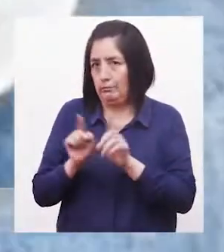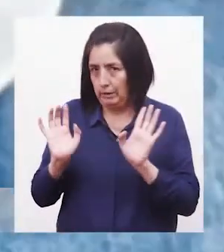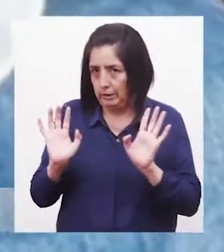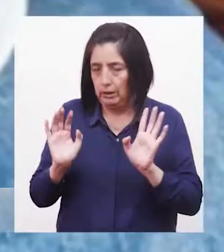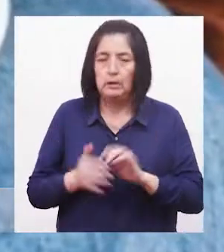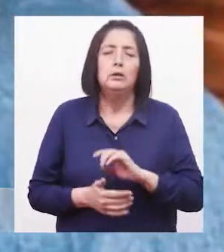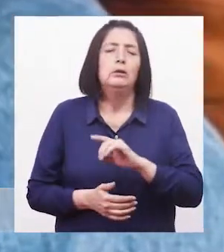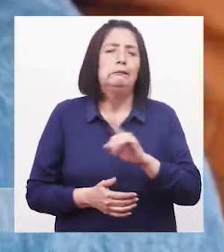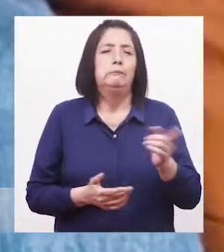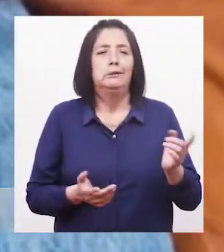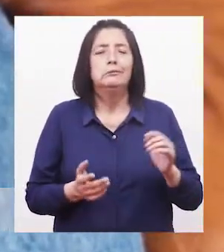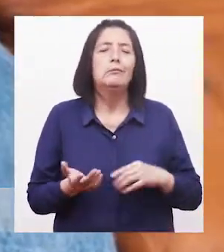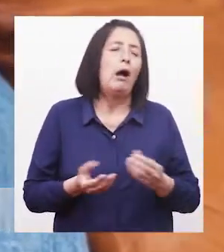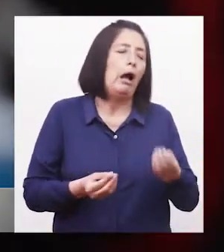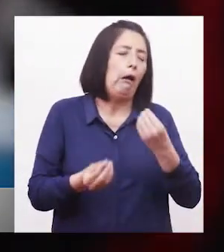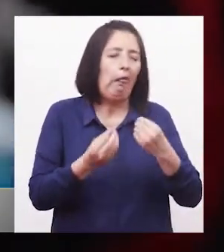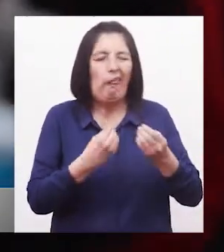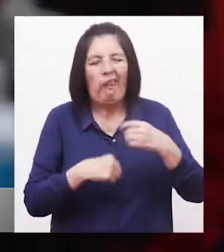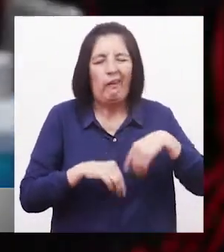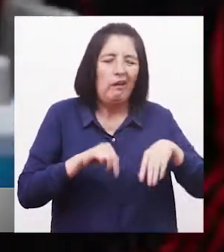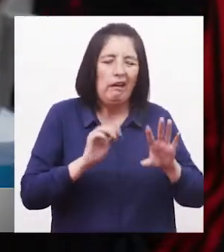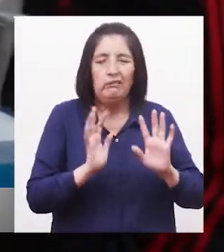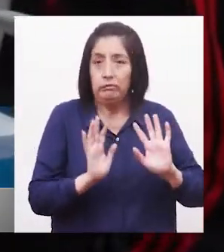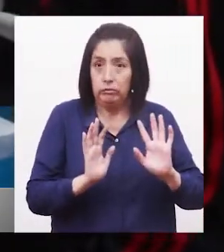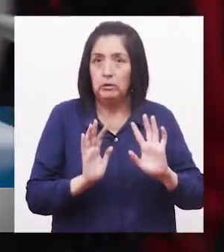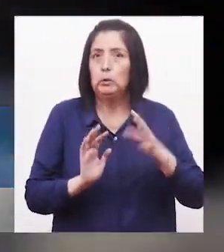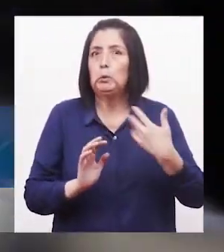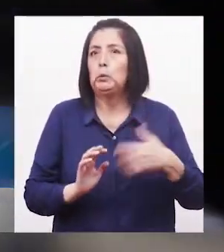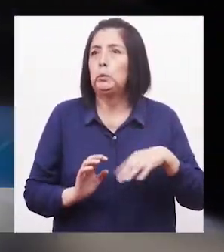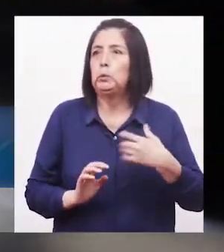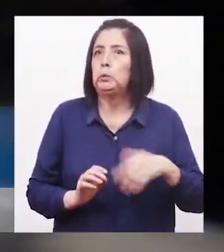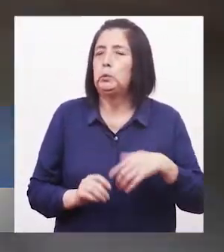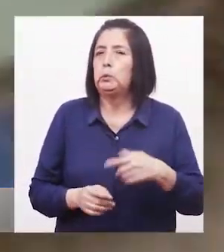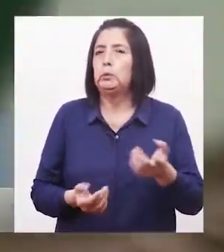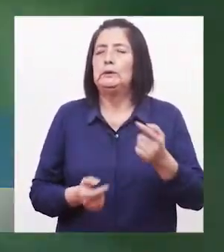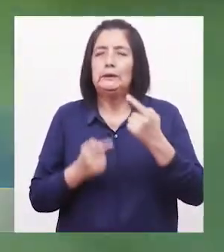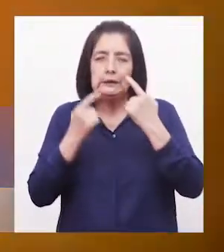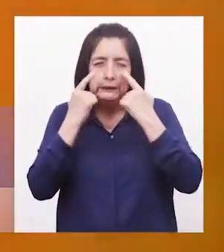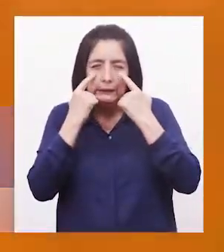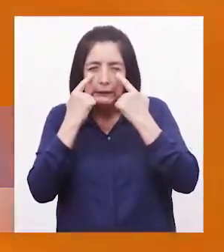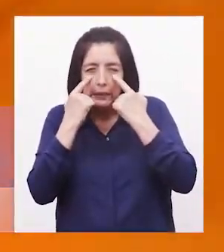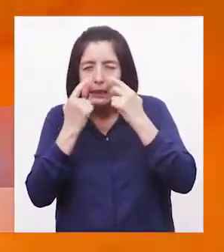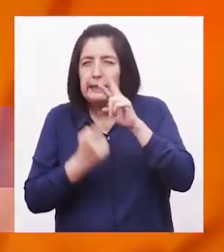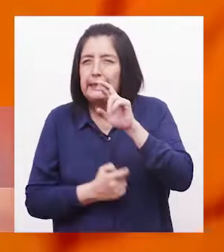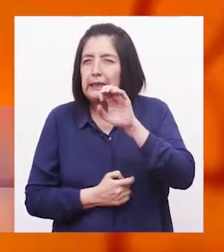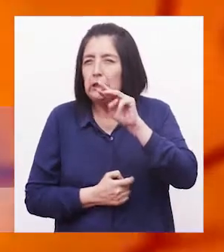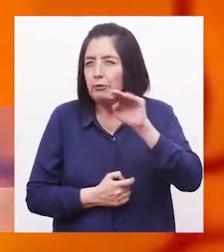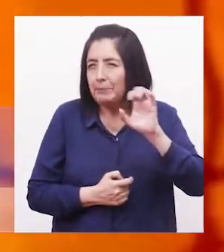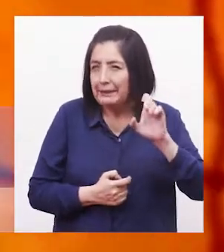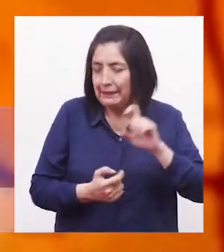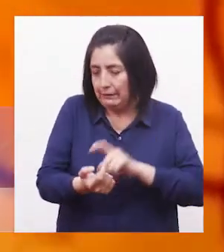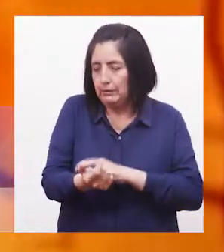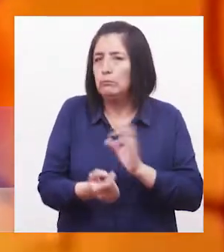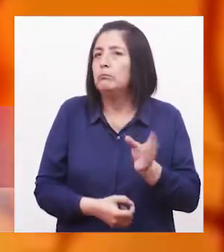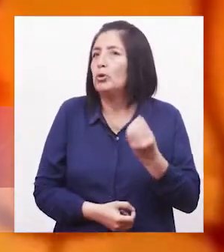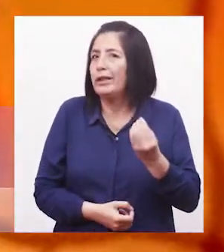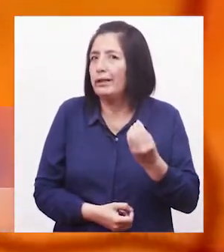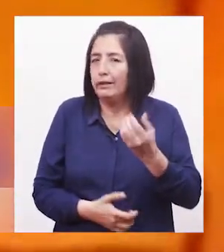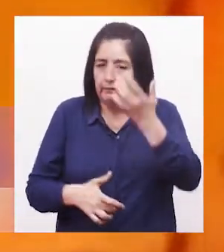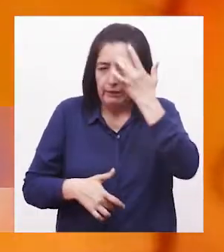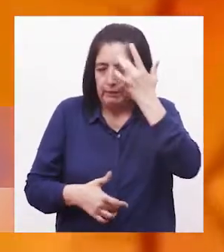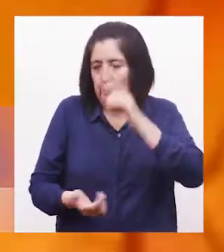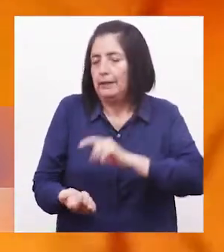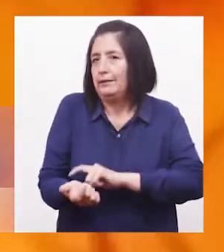Debido al descuido y malos hábitos alimenticios Fueron víctimas de la retinopatía diabética Mal producido por la diabetes